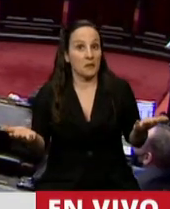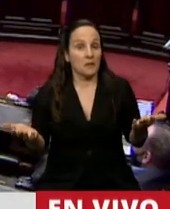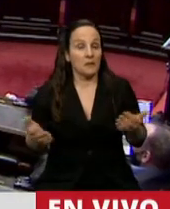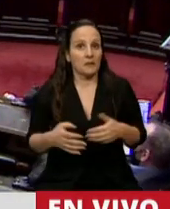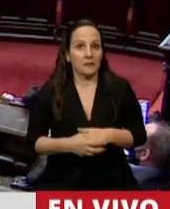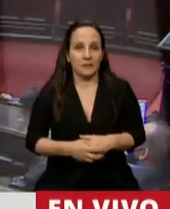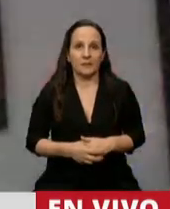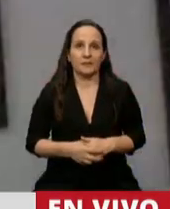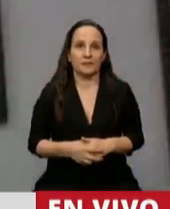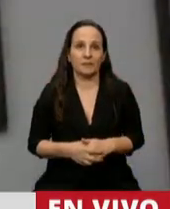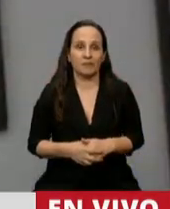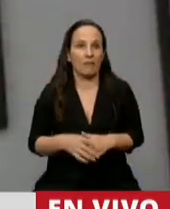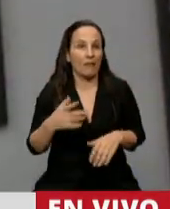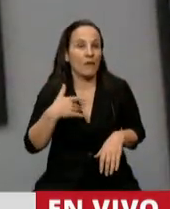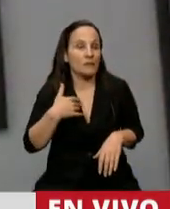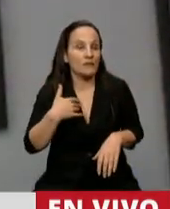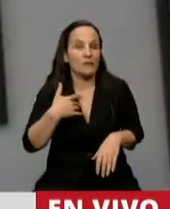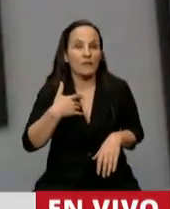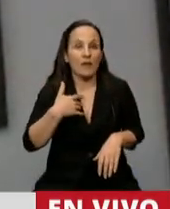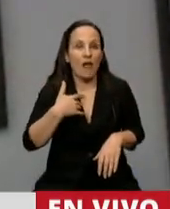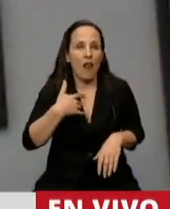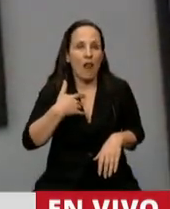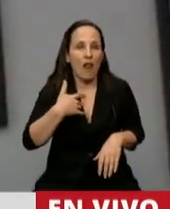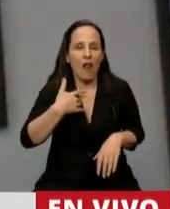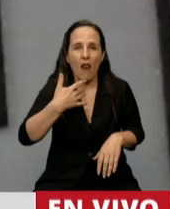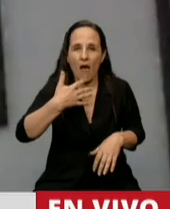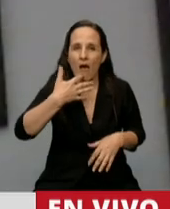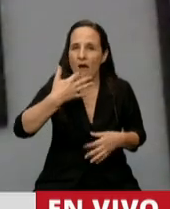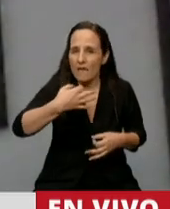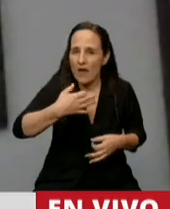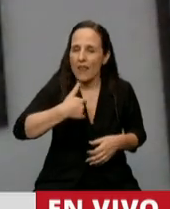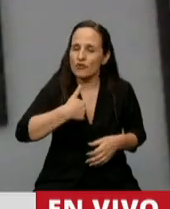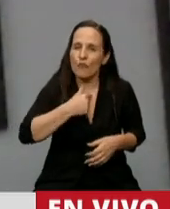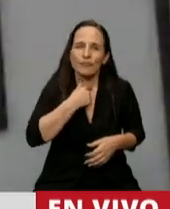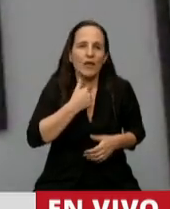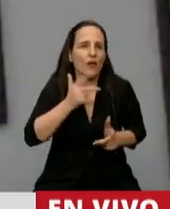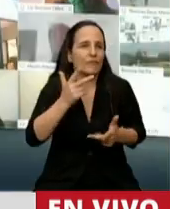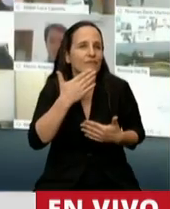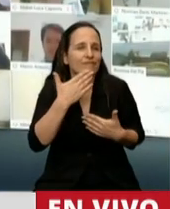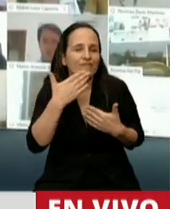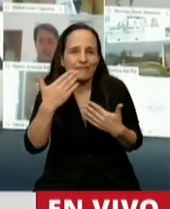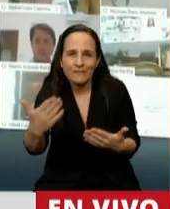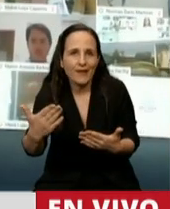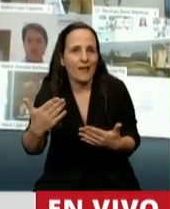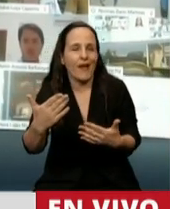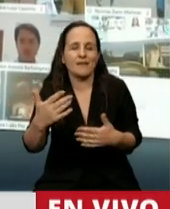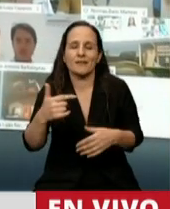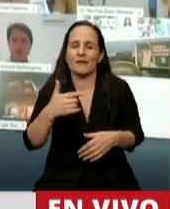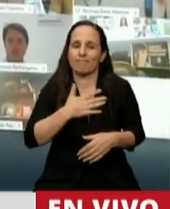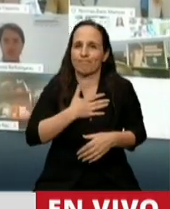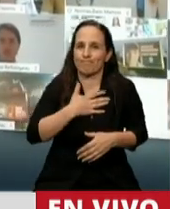Mire, la verdad quiero agradecer enormemente la oportunidad de hablar